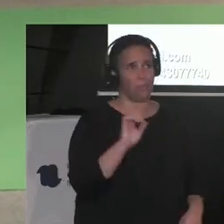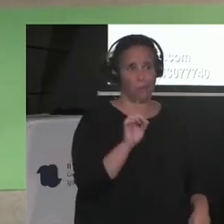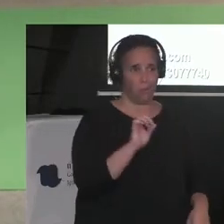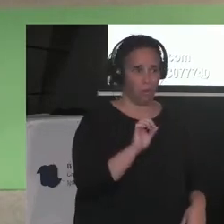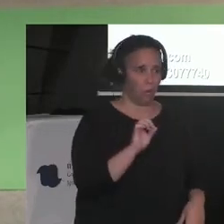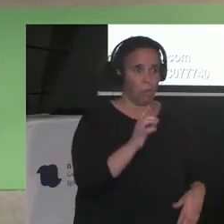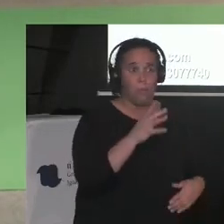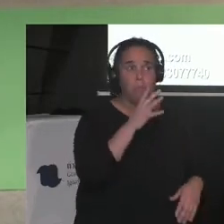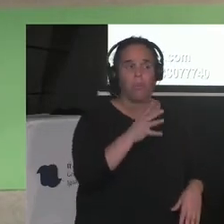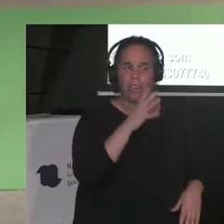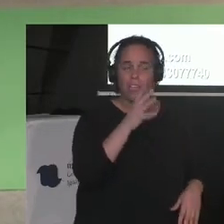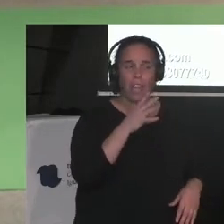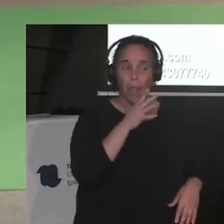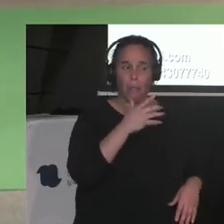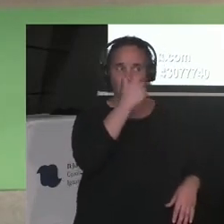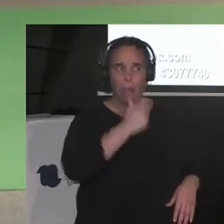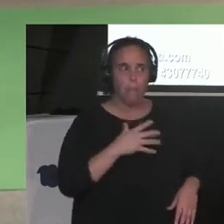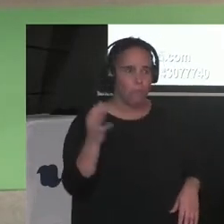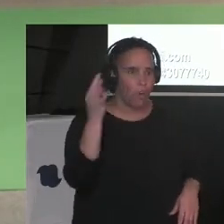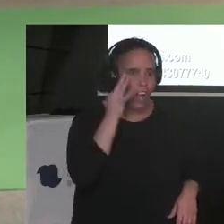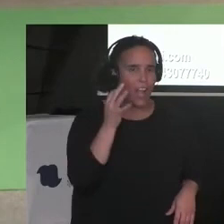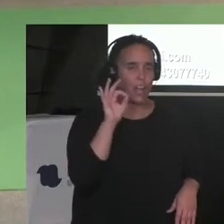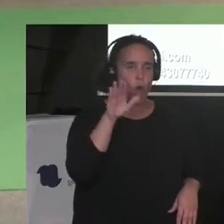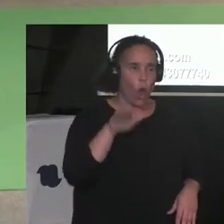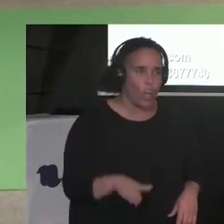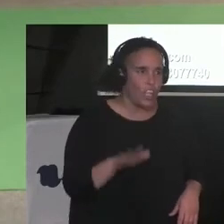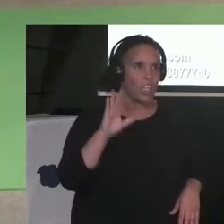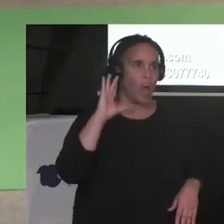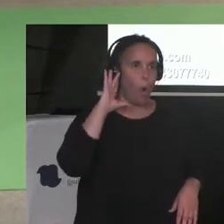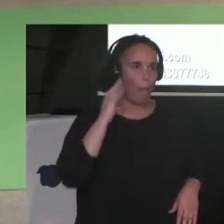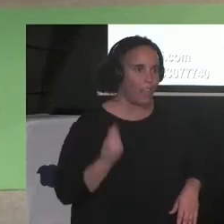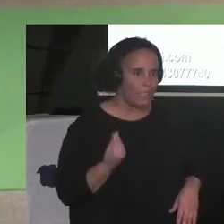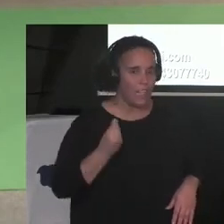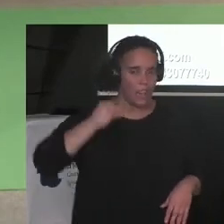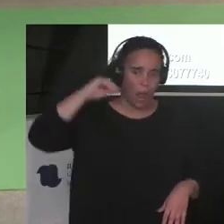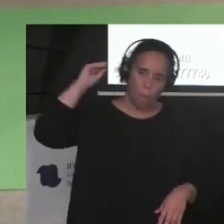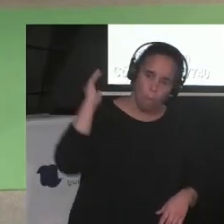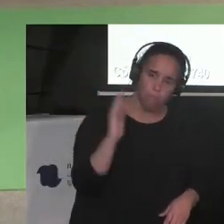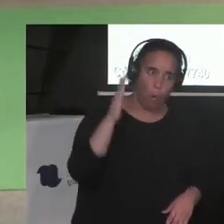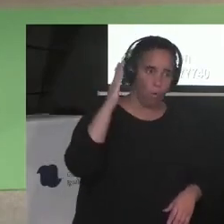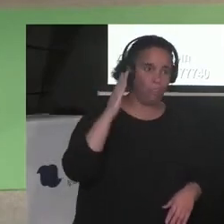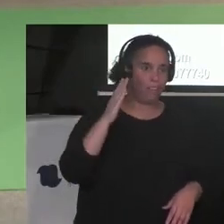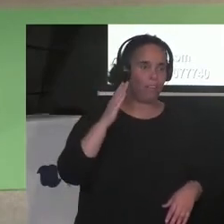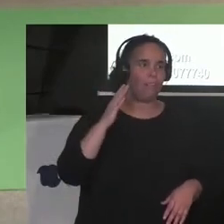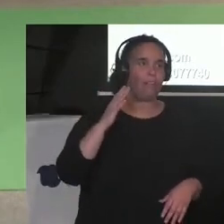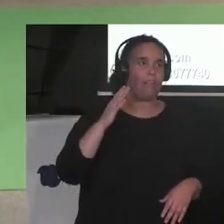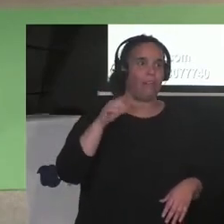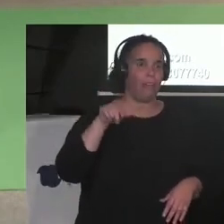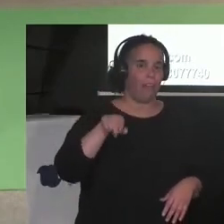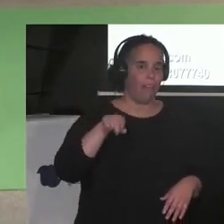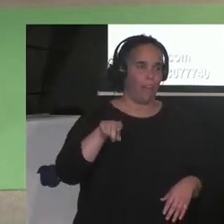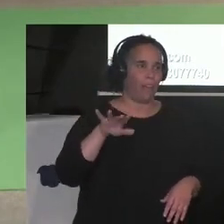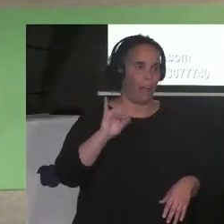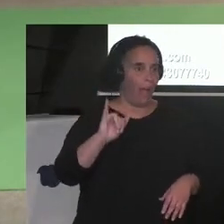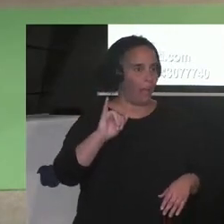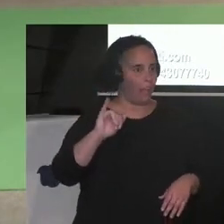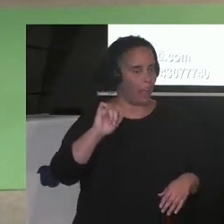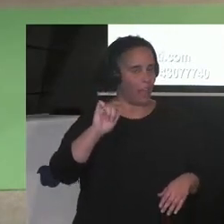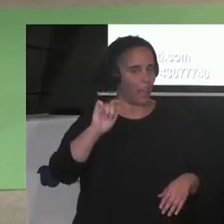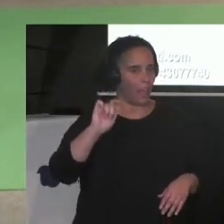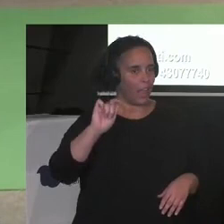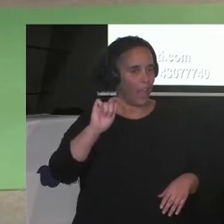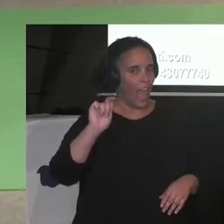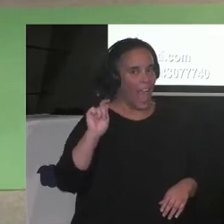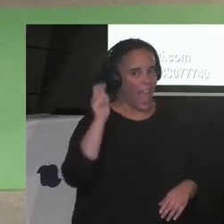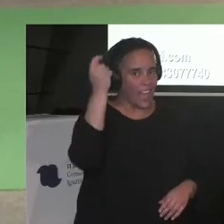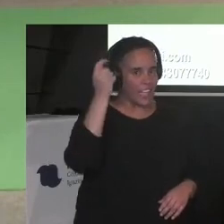mujer, en cada niña, en cada hombre palestino destruido, está el éxito, la consagración de eso que